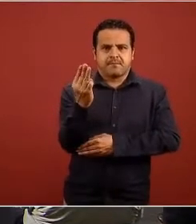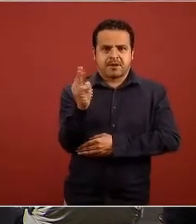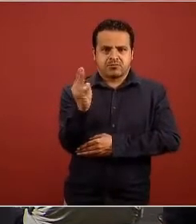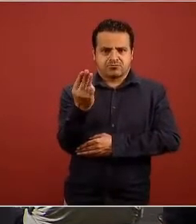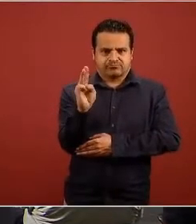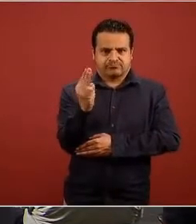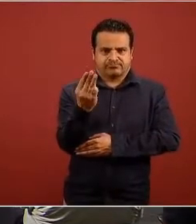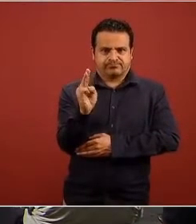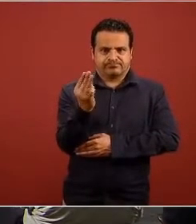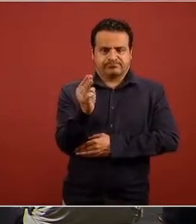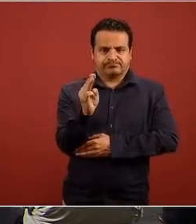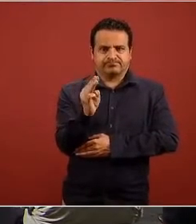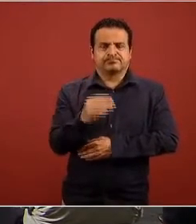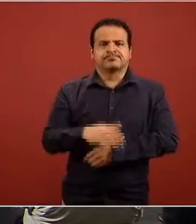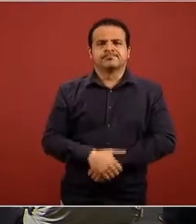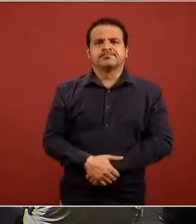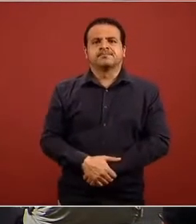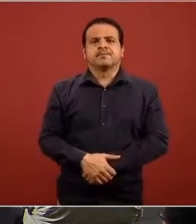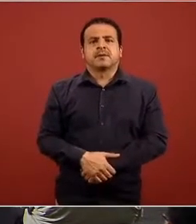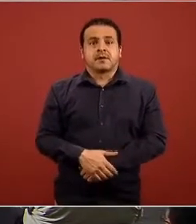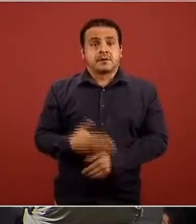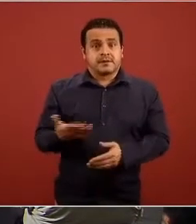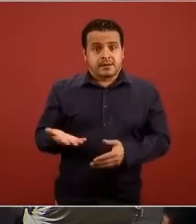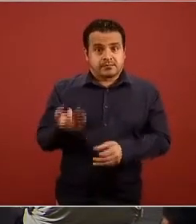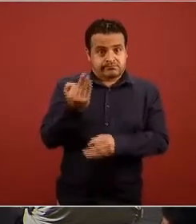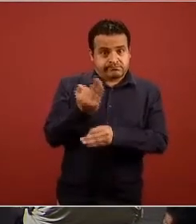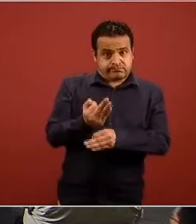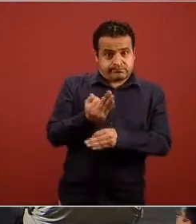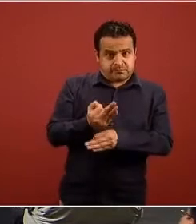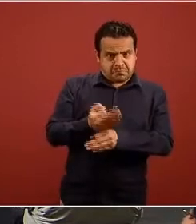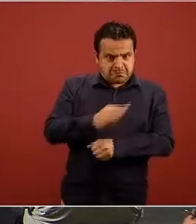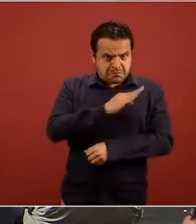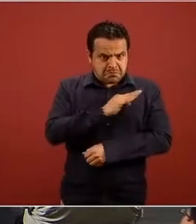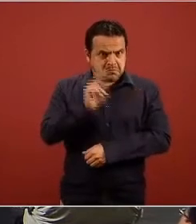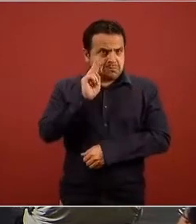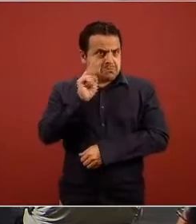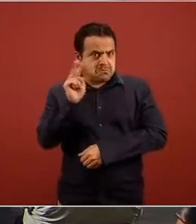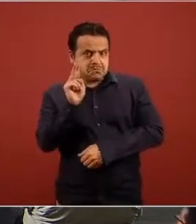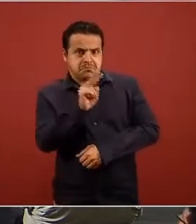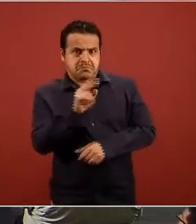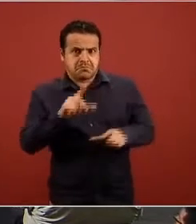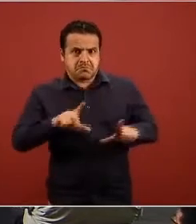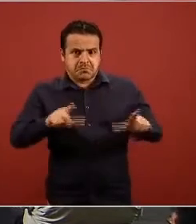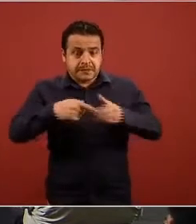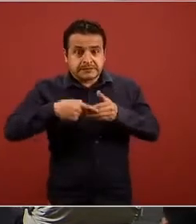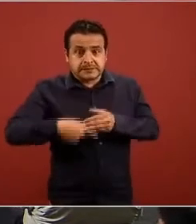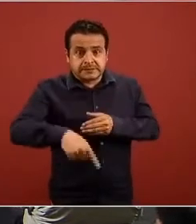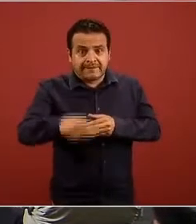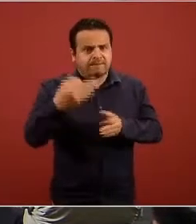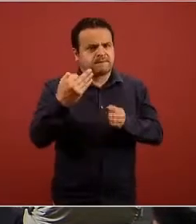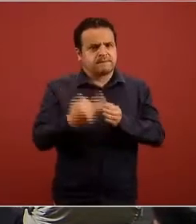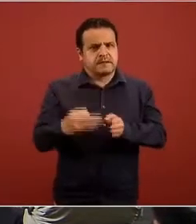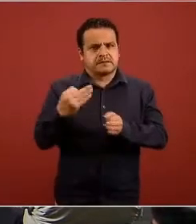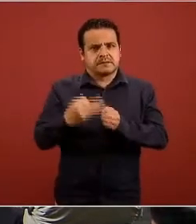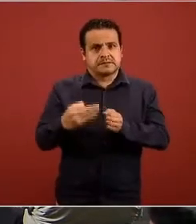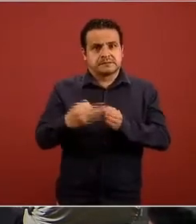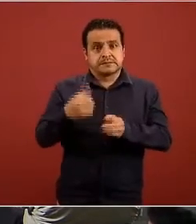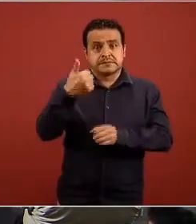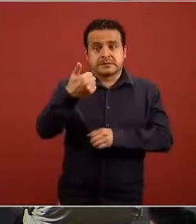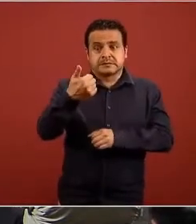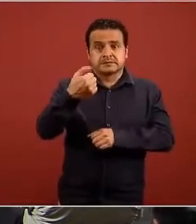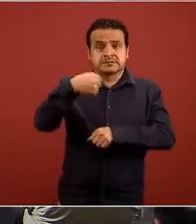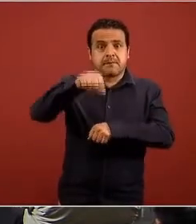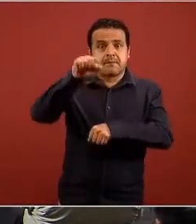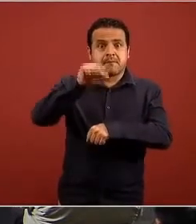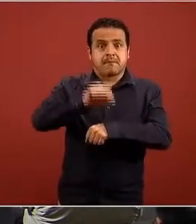ahí estamos es decir gruesamente nos faltan todavía seis semanas pero ya hemos completado